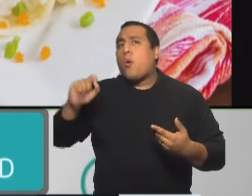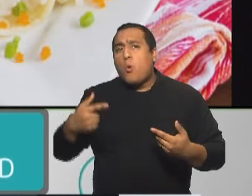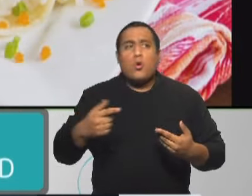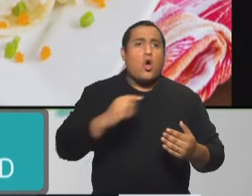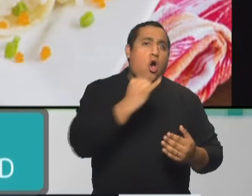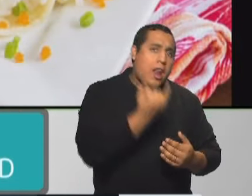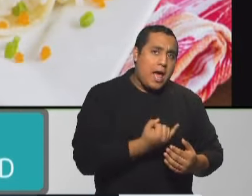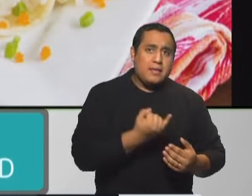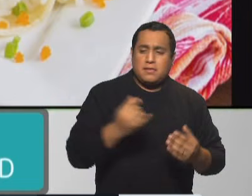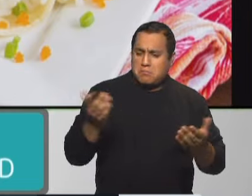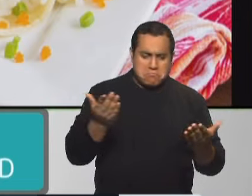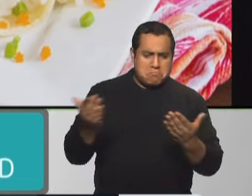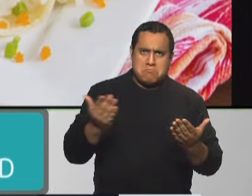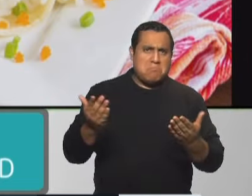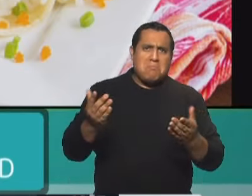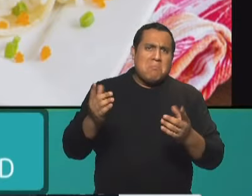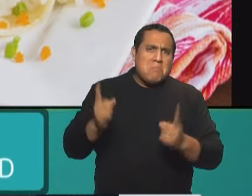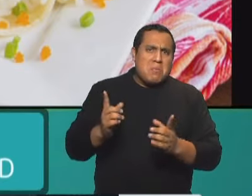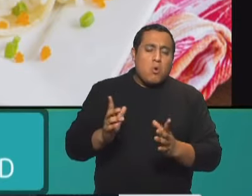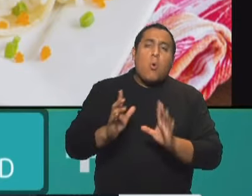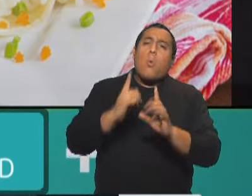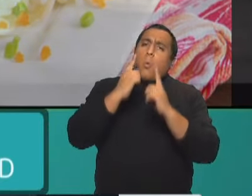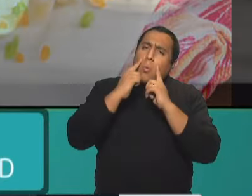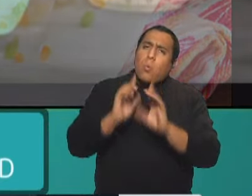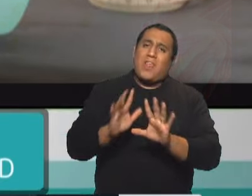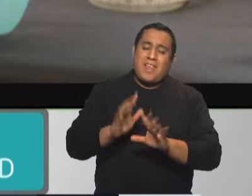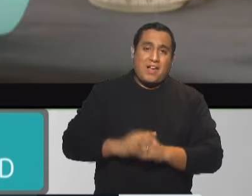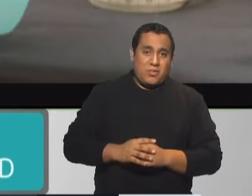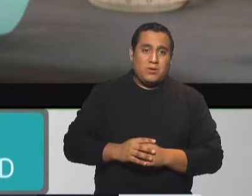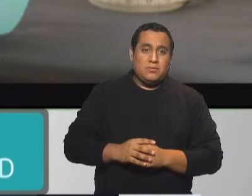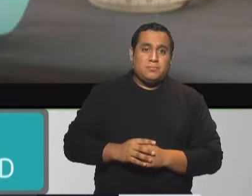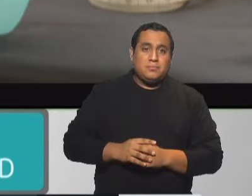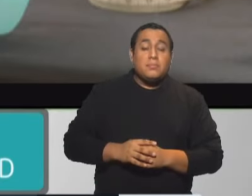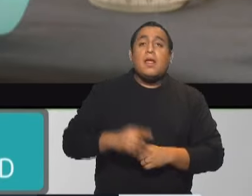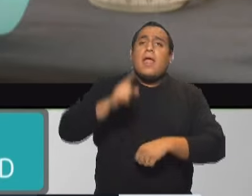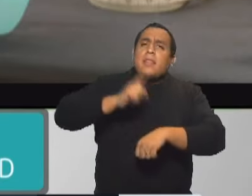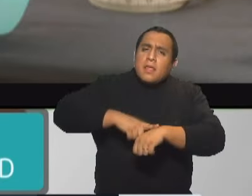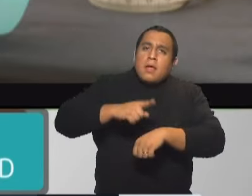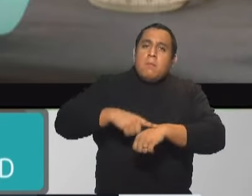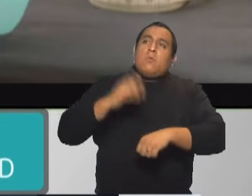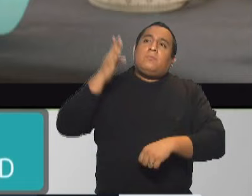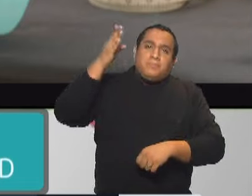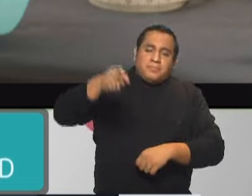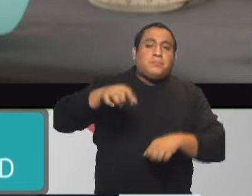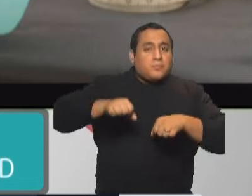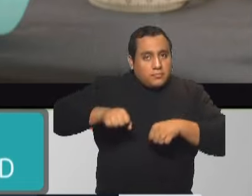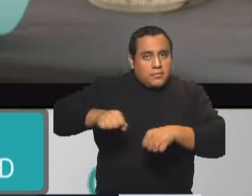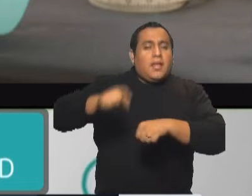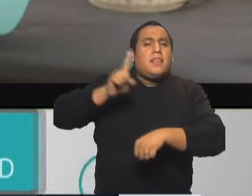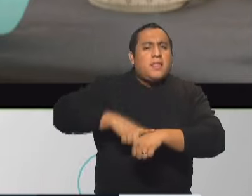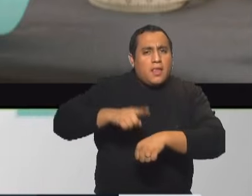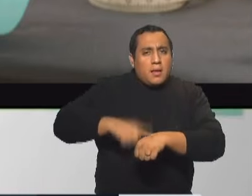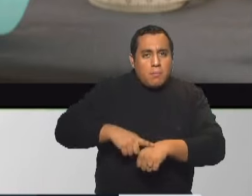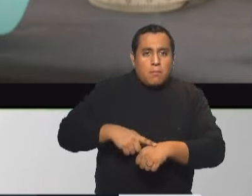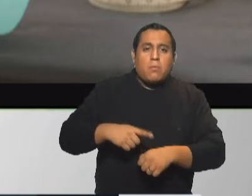Y uno light. Entonces, cuidado con eso. Tener tiempo para ir al supermercado, a